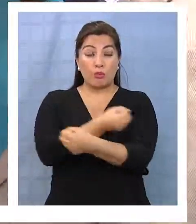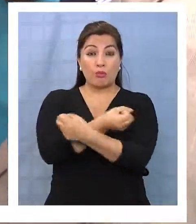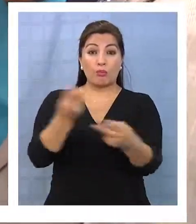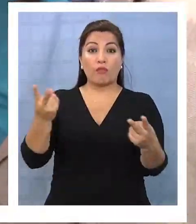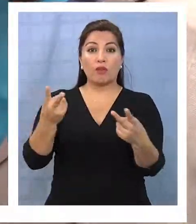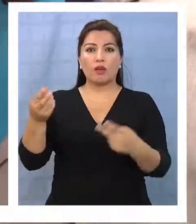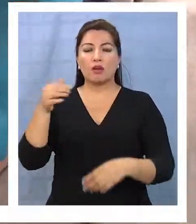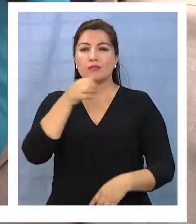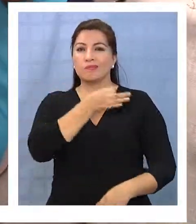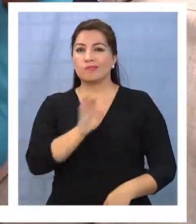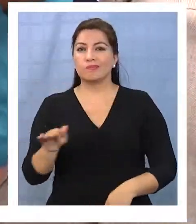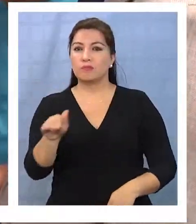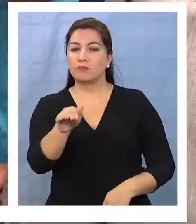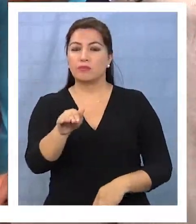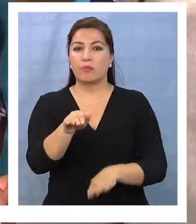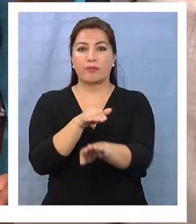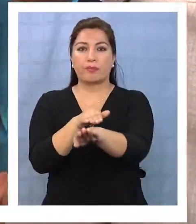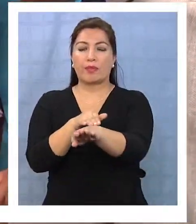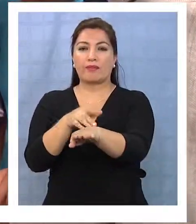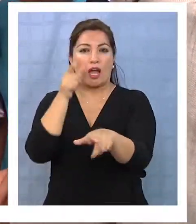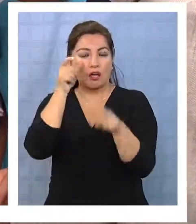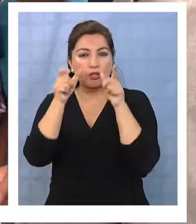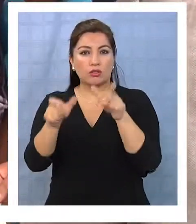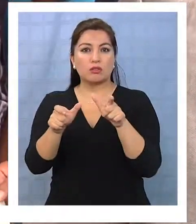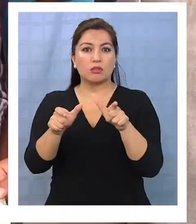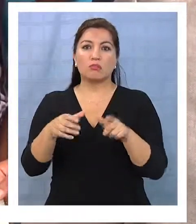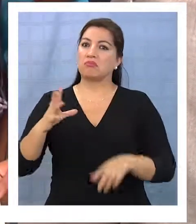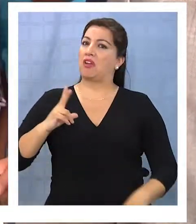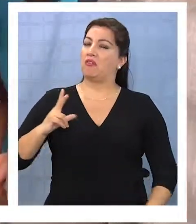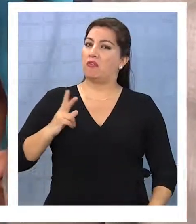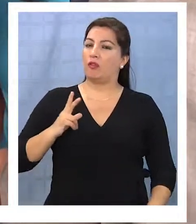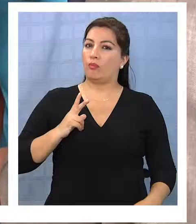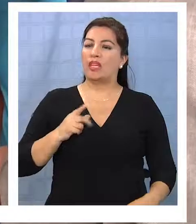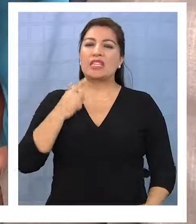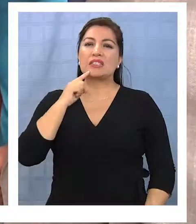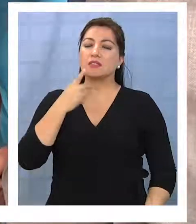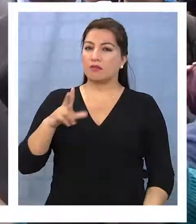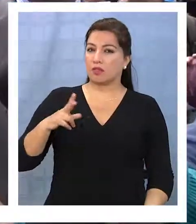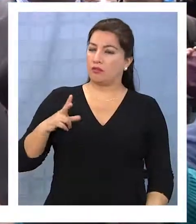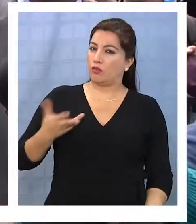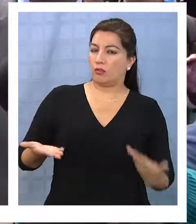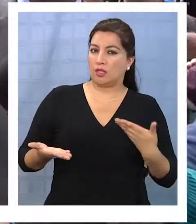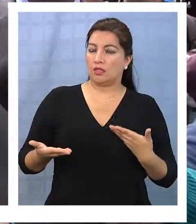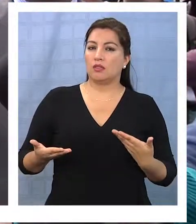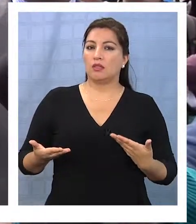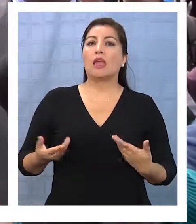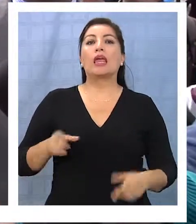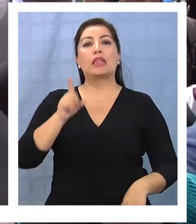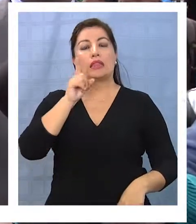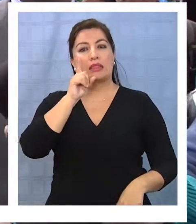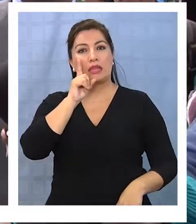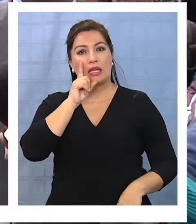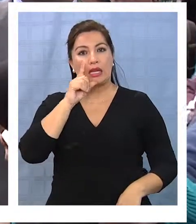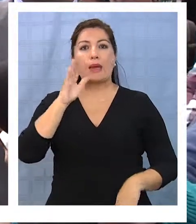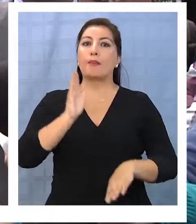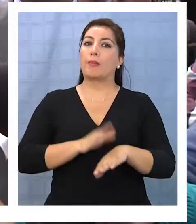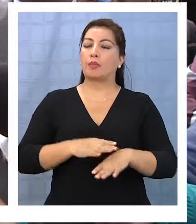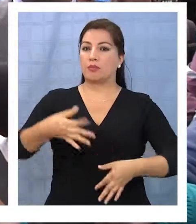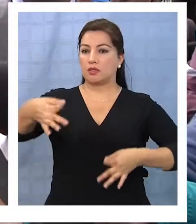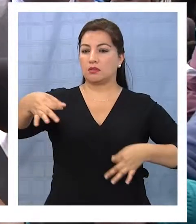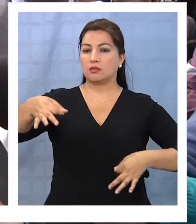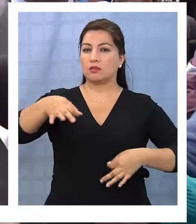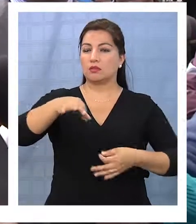lo hagan dentro de la formalidad correspondiente. Y la formalidad correspondiente tiene que ver con que cuenten con el permiso que fue